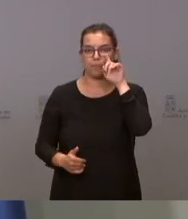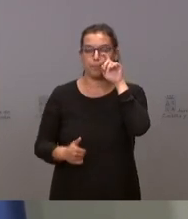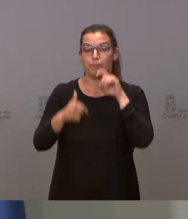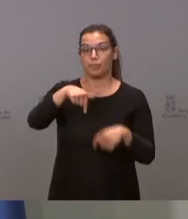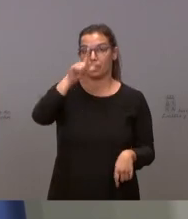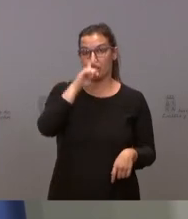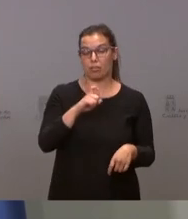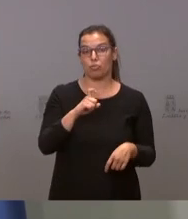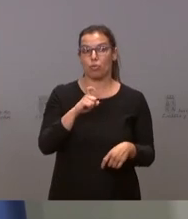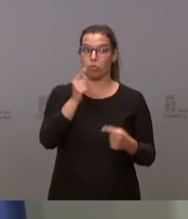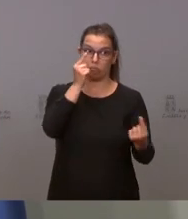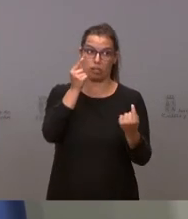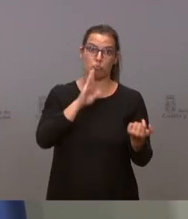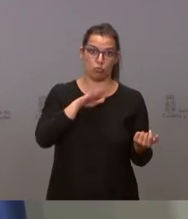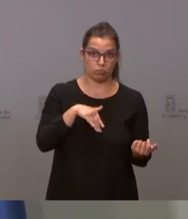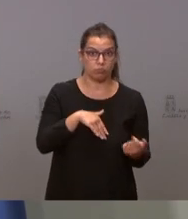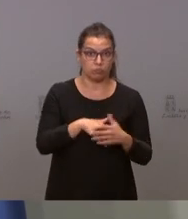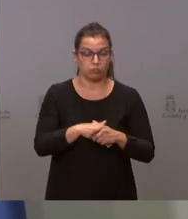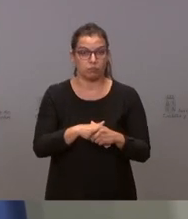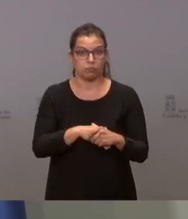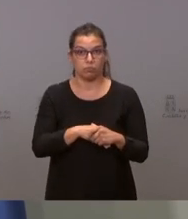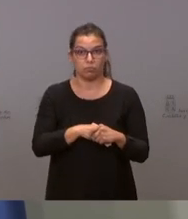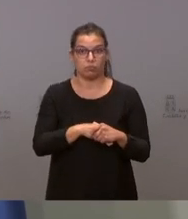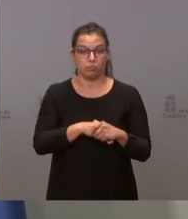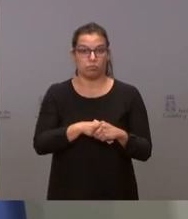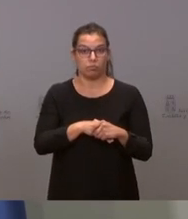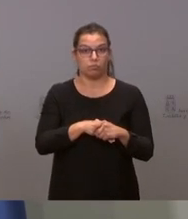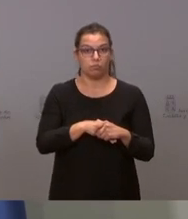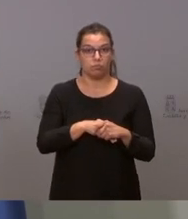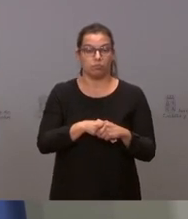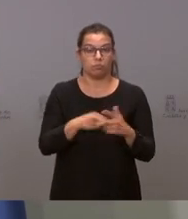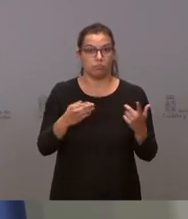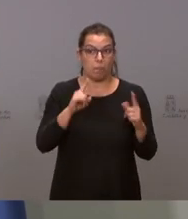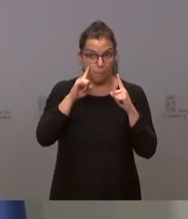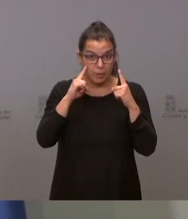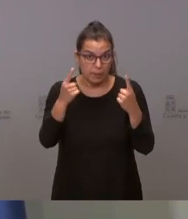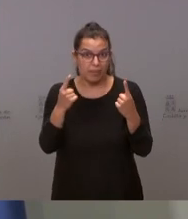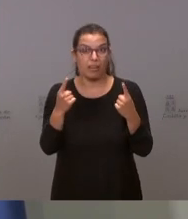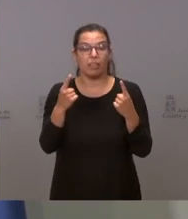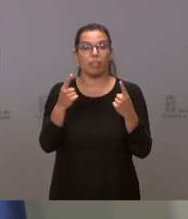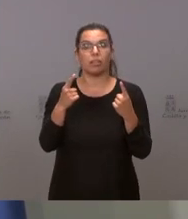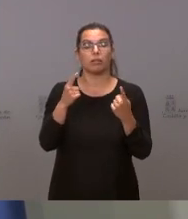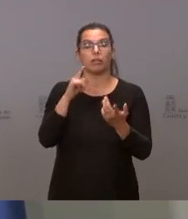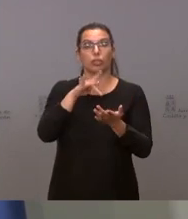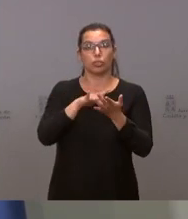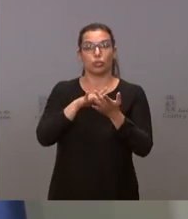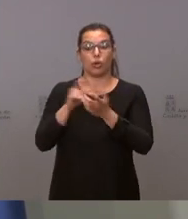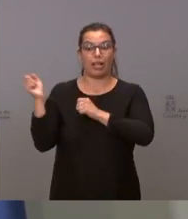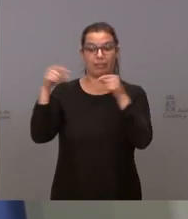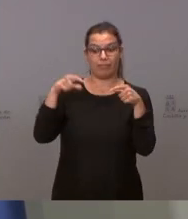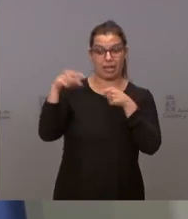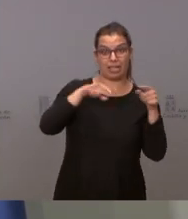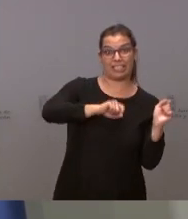hemos tenido buenos datos, buenos datos en migración interna. Es la primera vez que hay un balance migratorio positivo